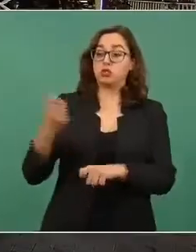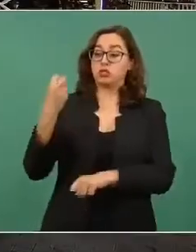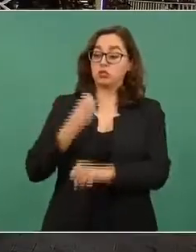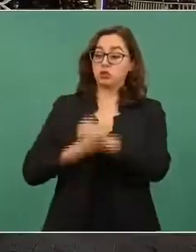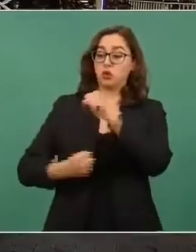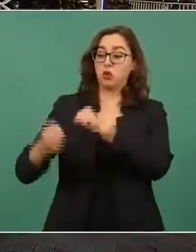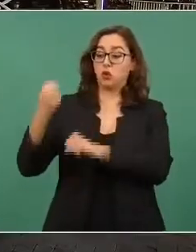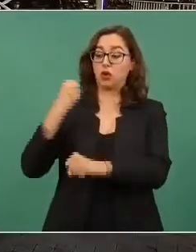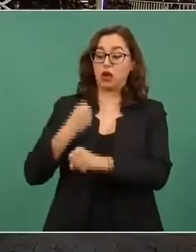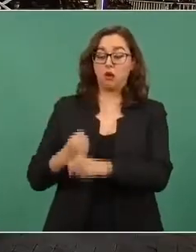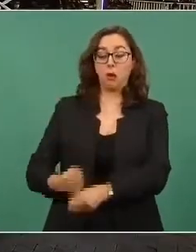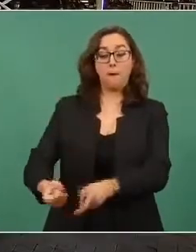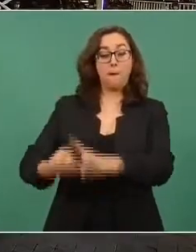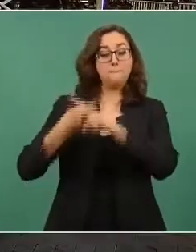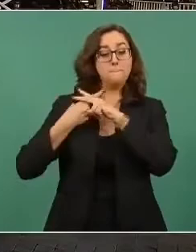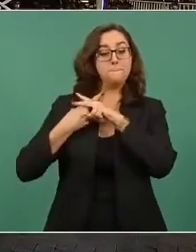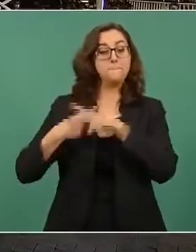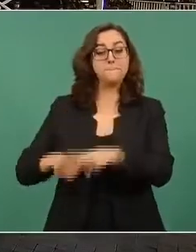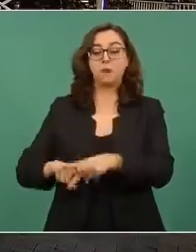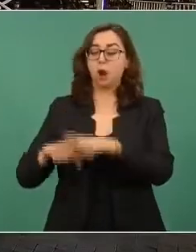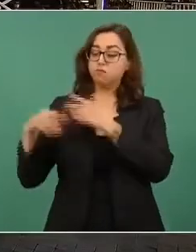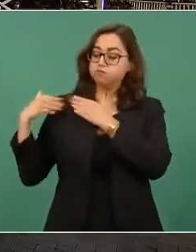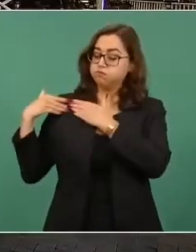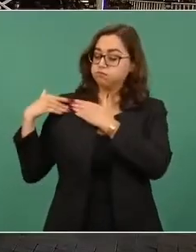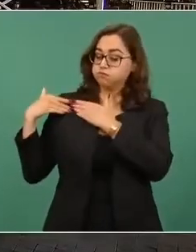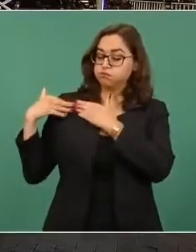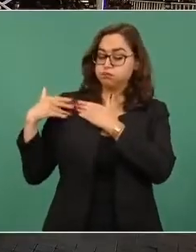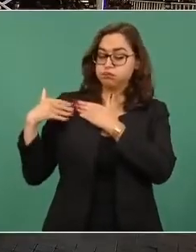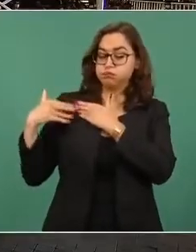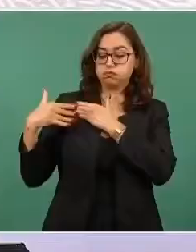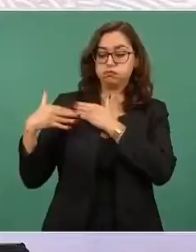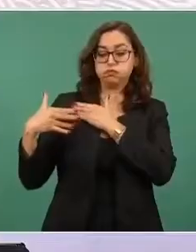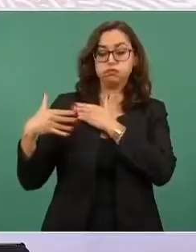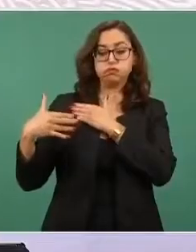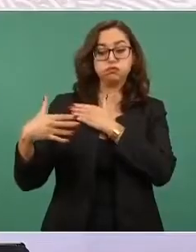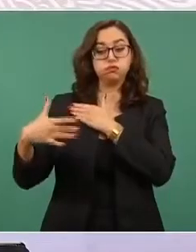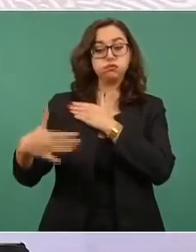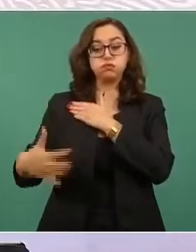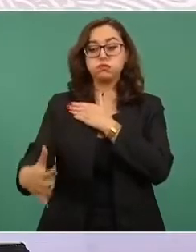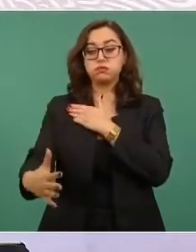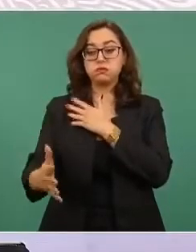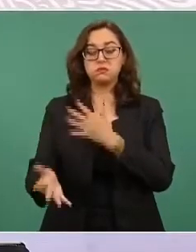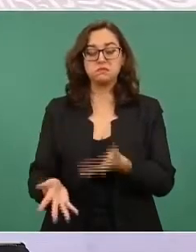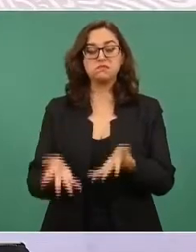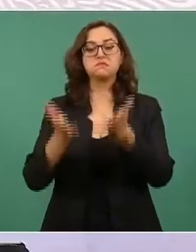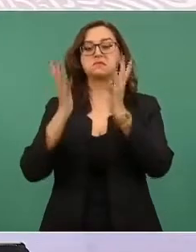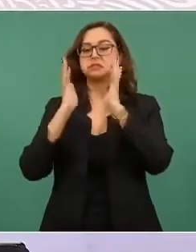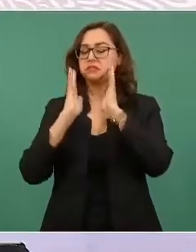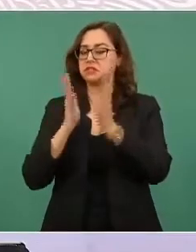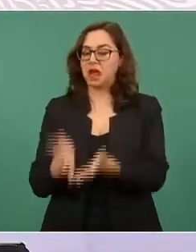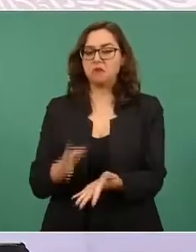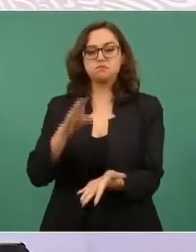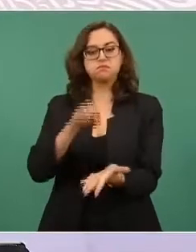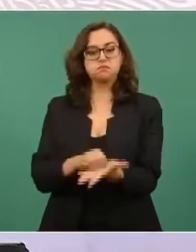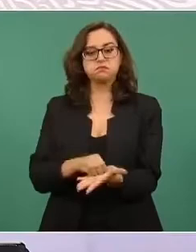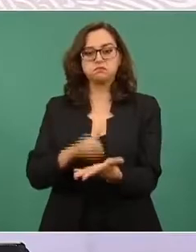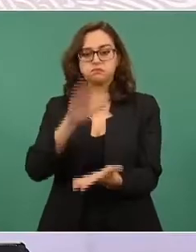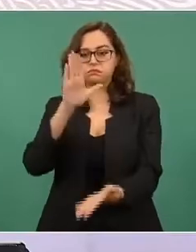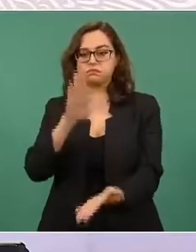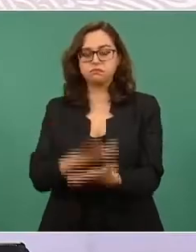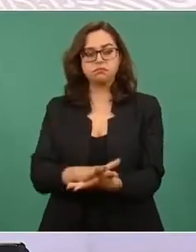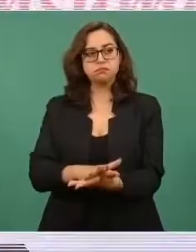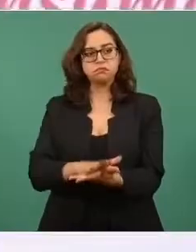marcó para siempre nuestra separación política con